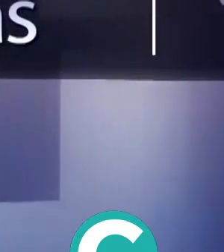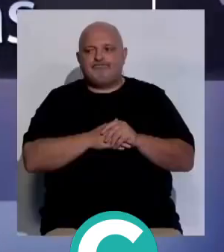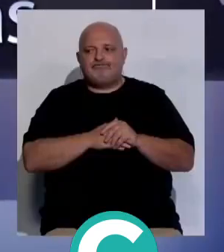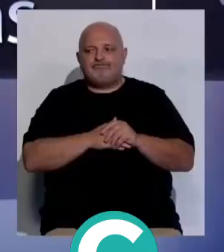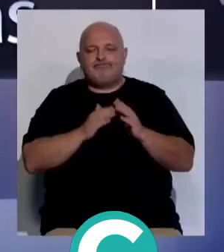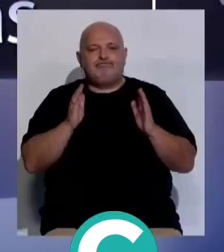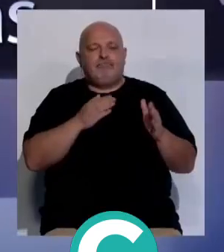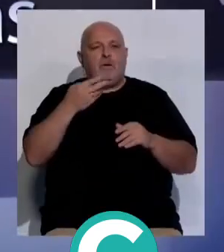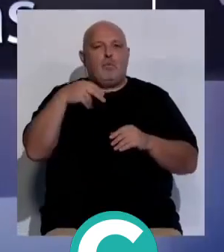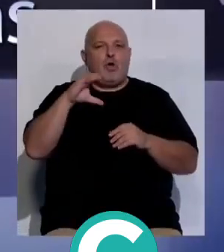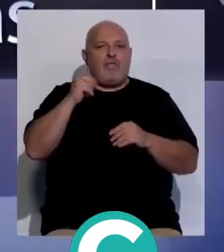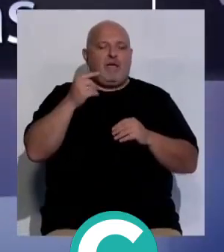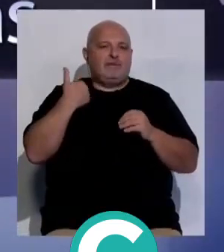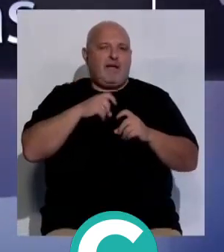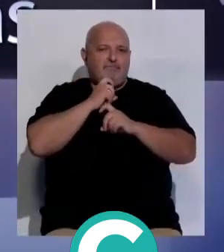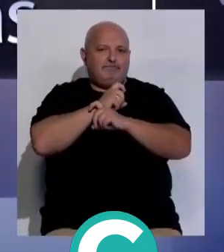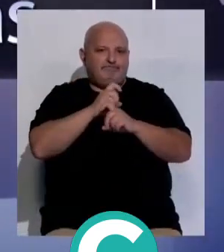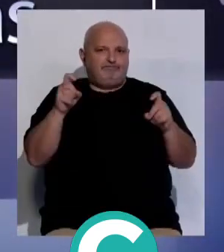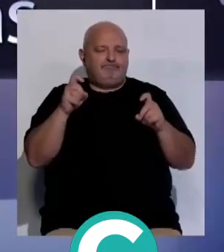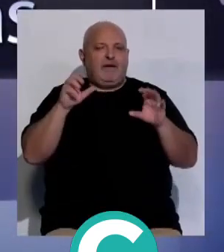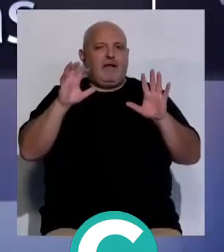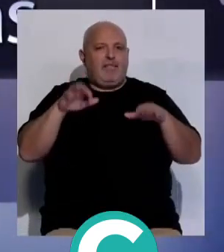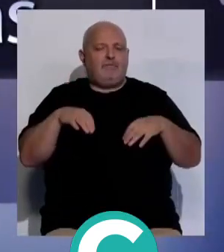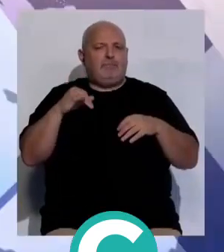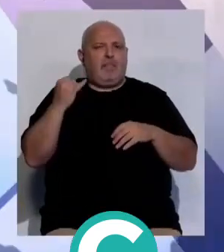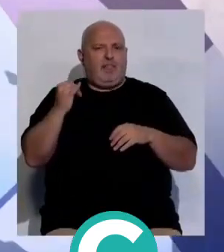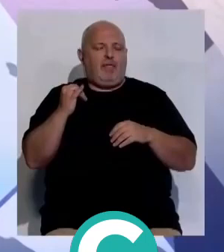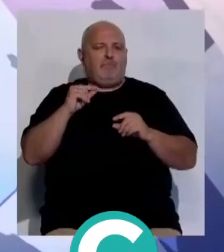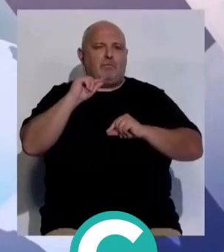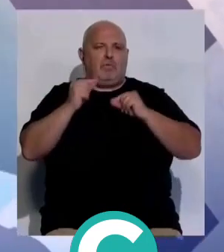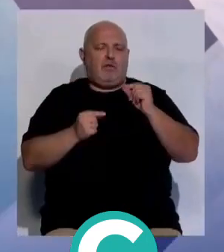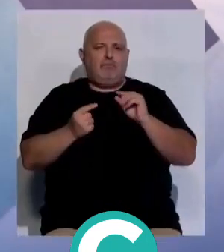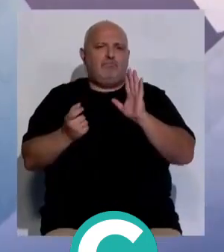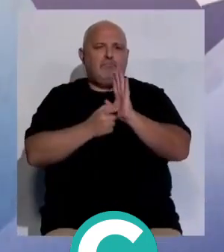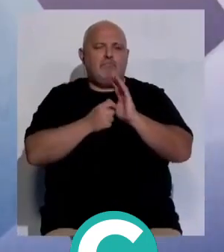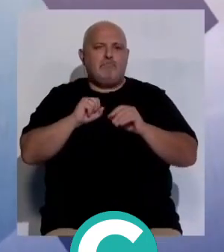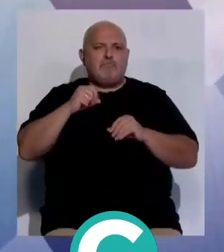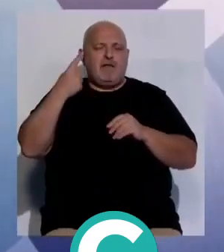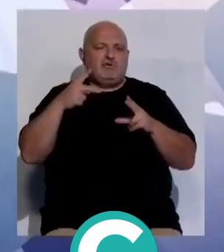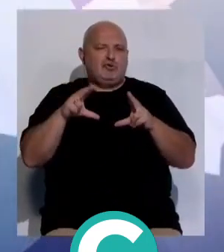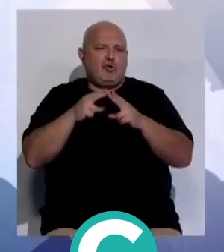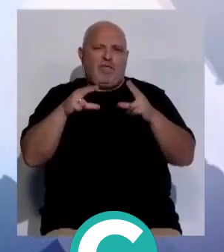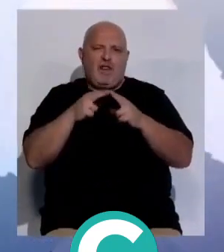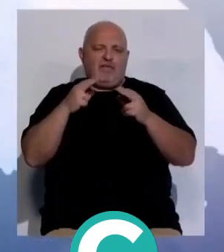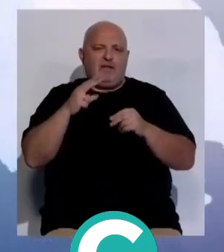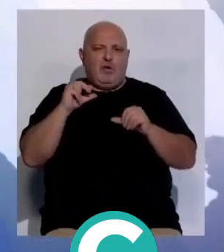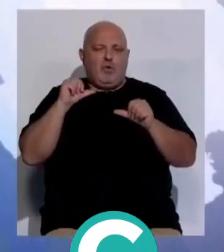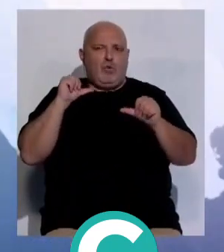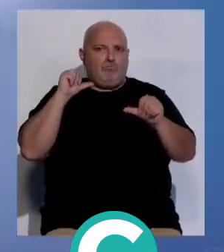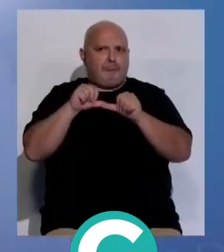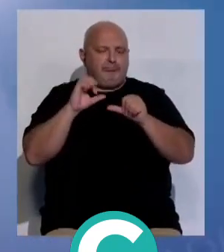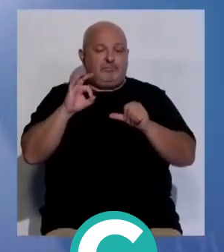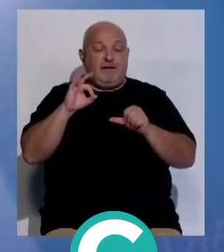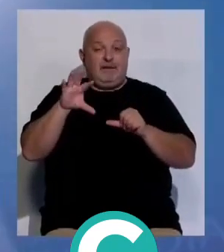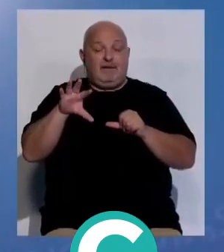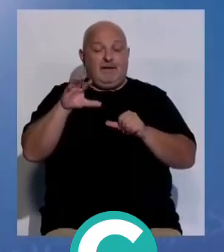Bruno García ha anunciado que Cádiz tendrá los presupuestos más sociales de los últimos años. El alcalde